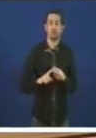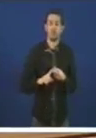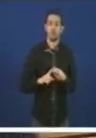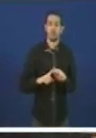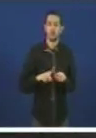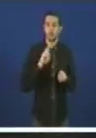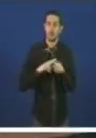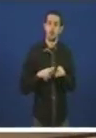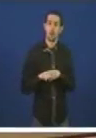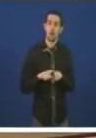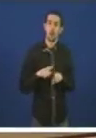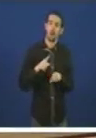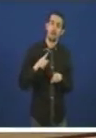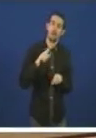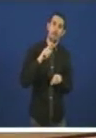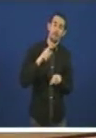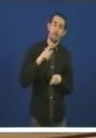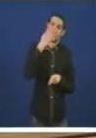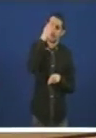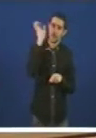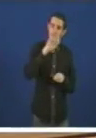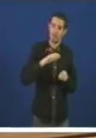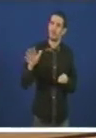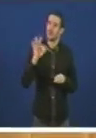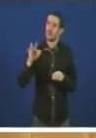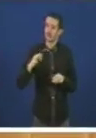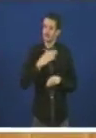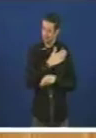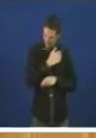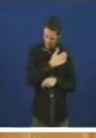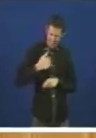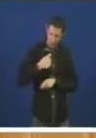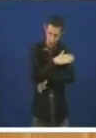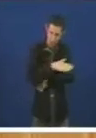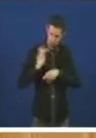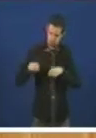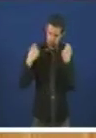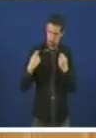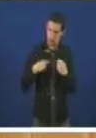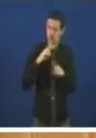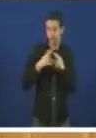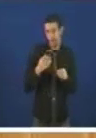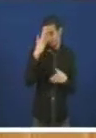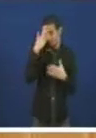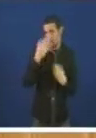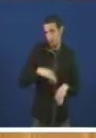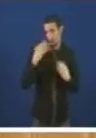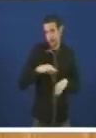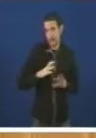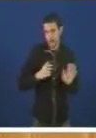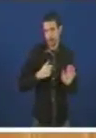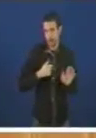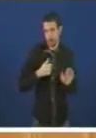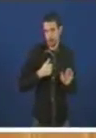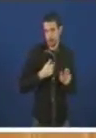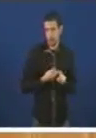Desconsiderado E quero desmembrá o goberno Eu sou un diputado de provincias Sou un humilde diputado de provincias Non chego a tanto Non